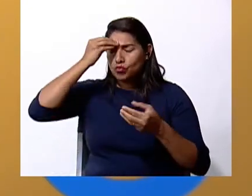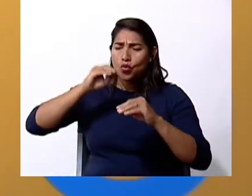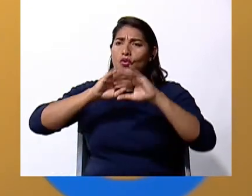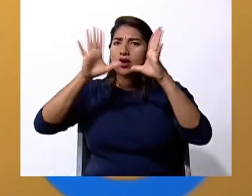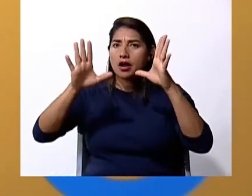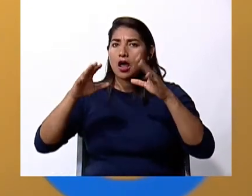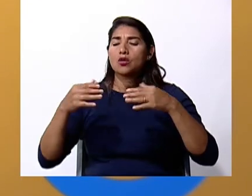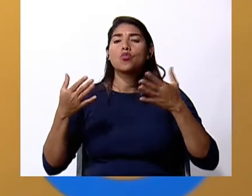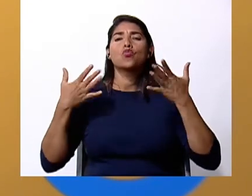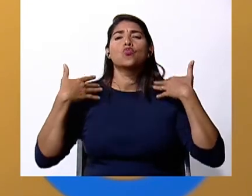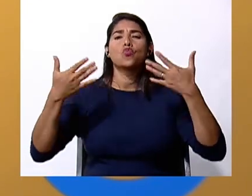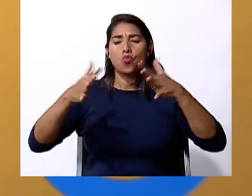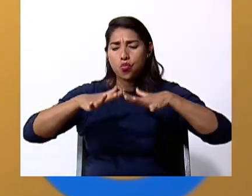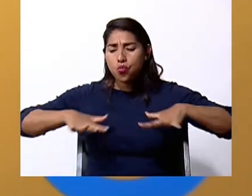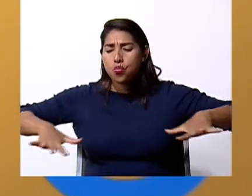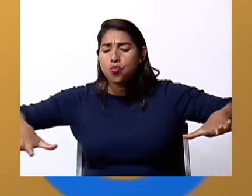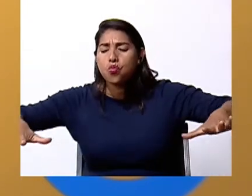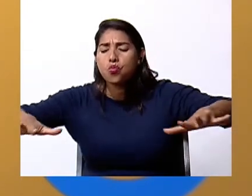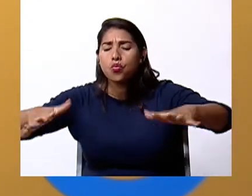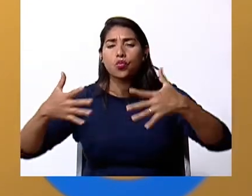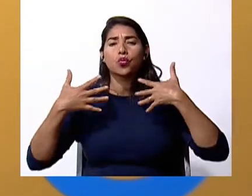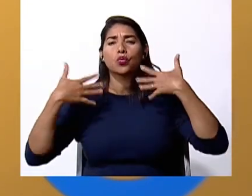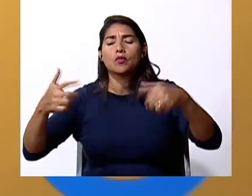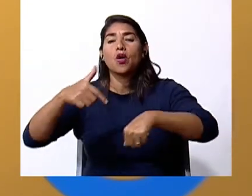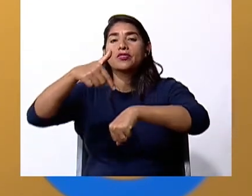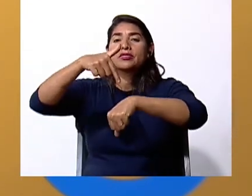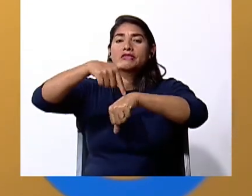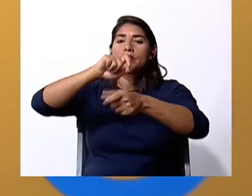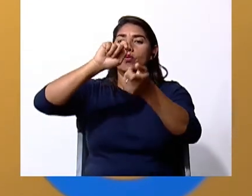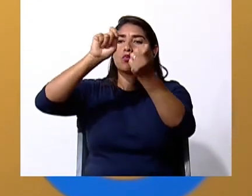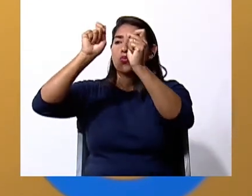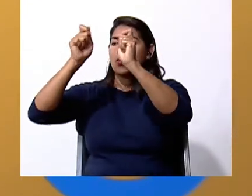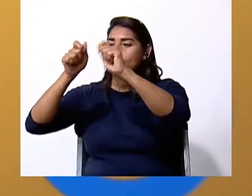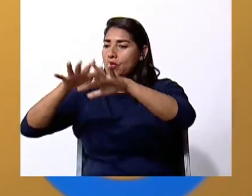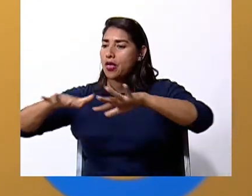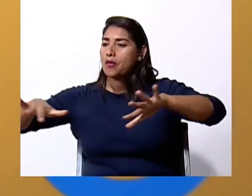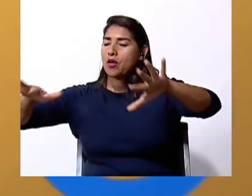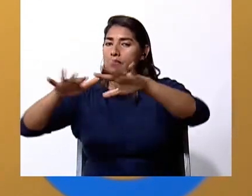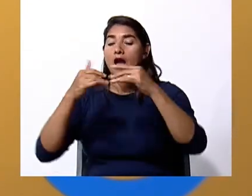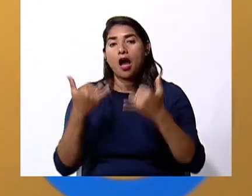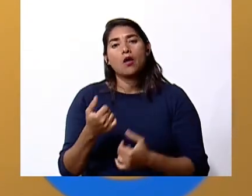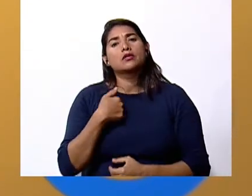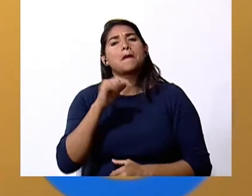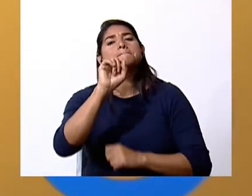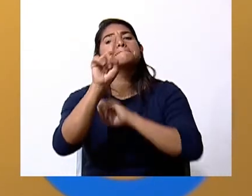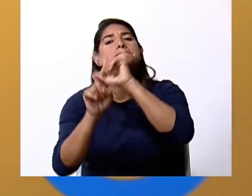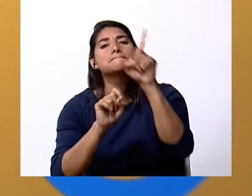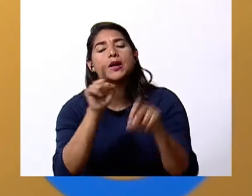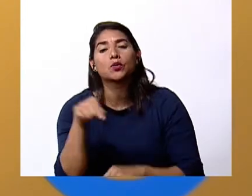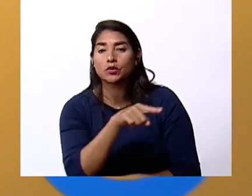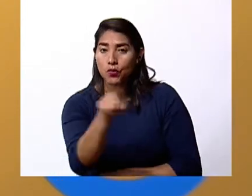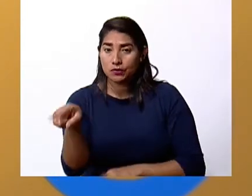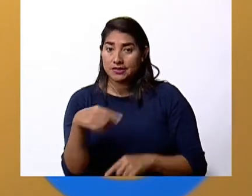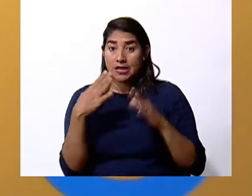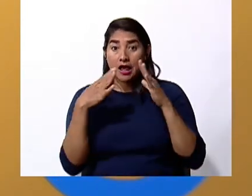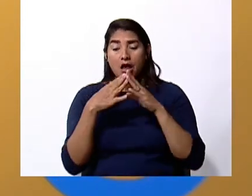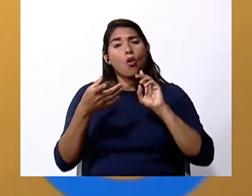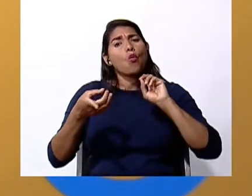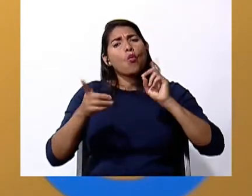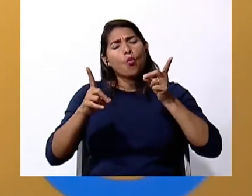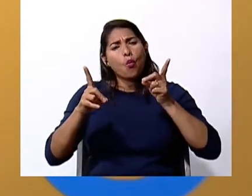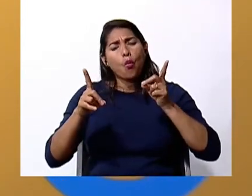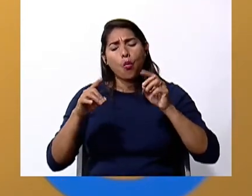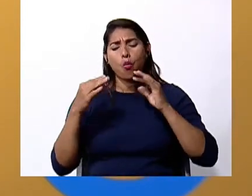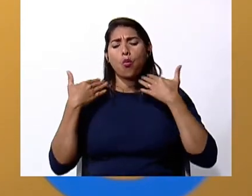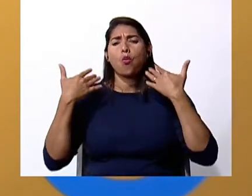que es clima y lo que es tiempo atmosférico ahora yo les pregunto allá en casa cuál es el